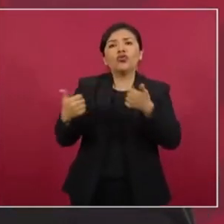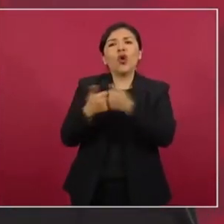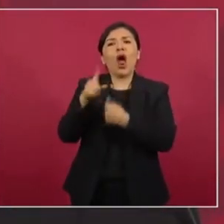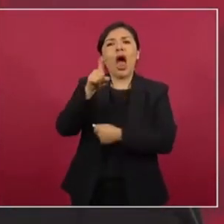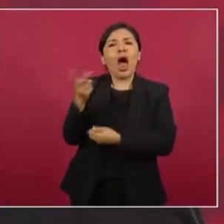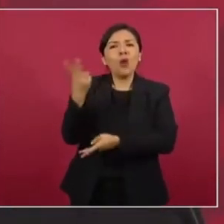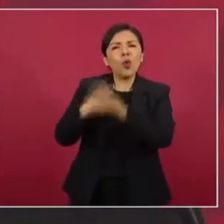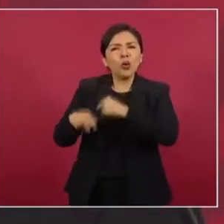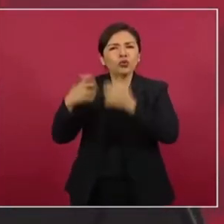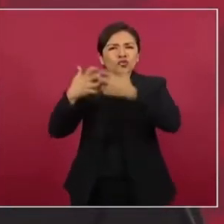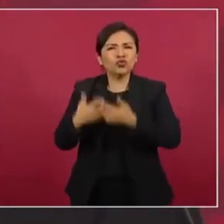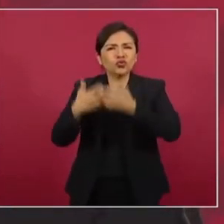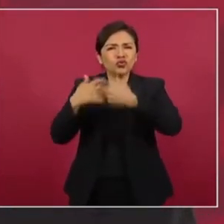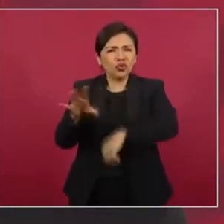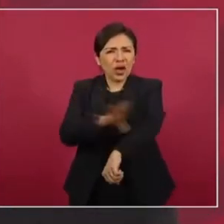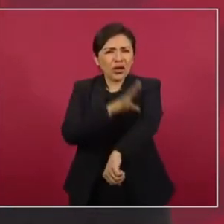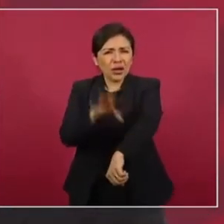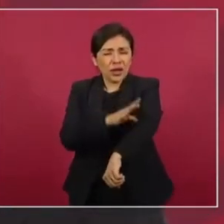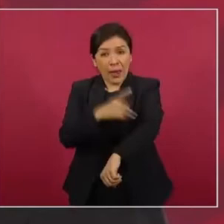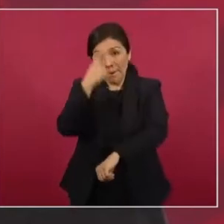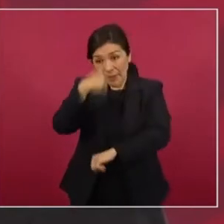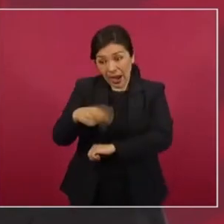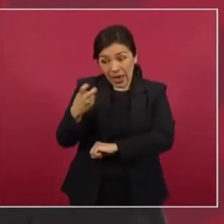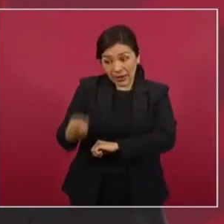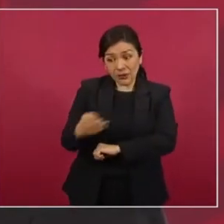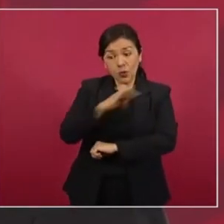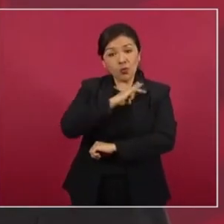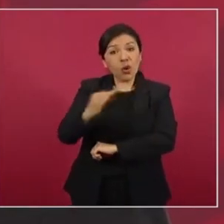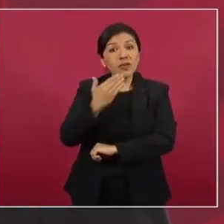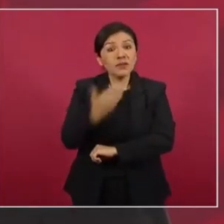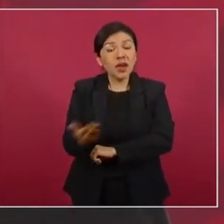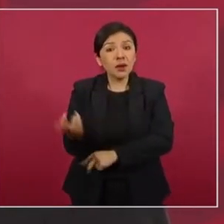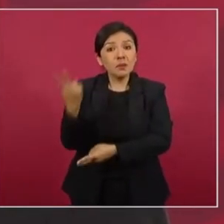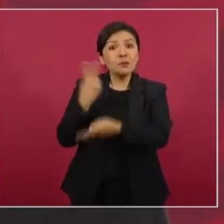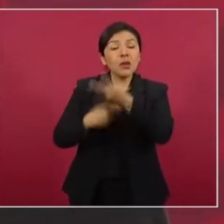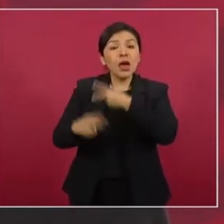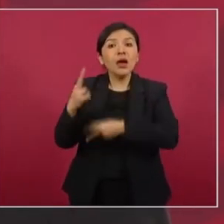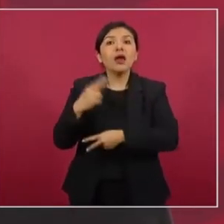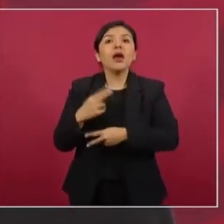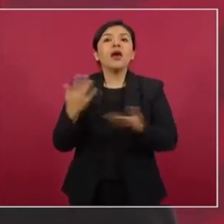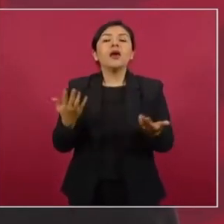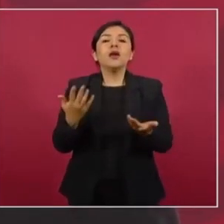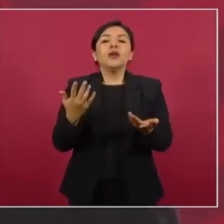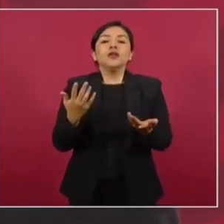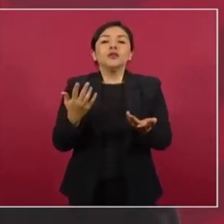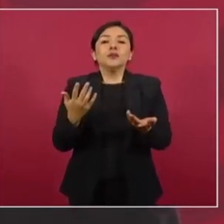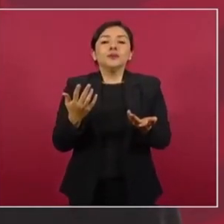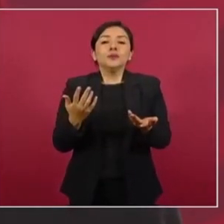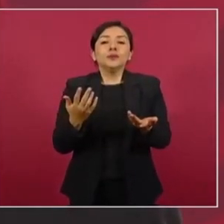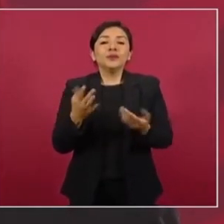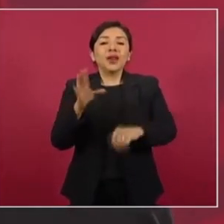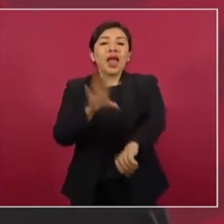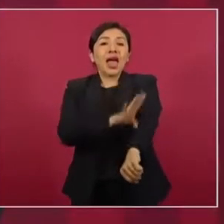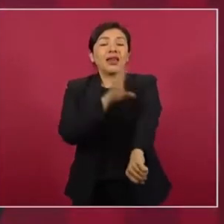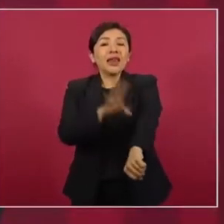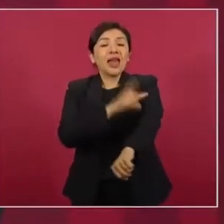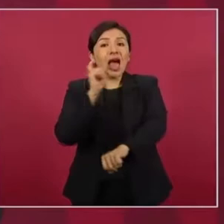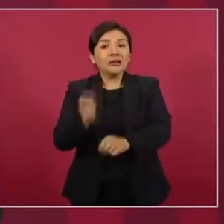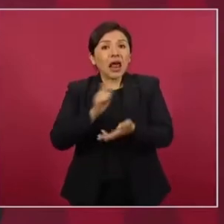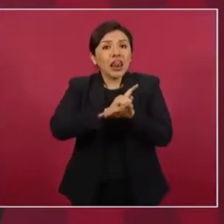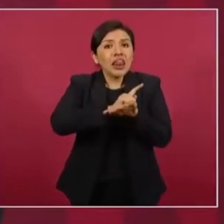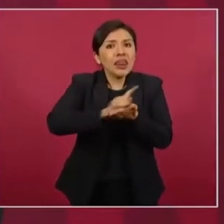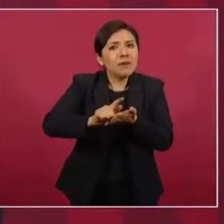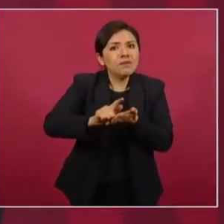como generadoras de energía limpia,